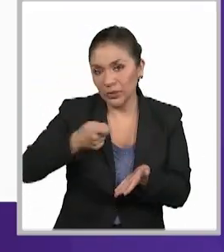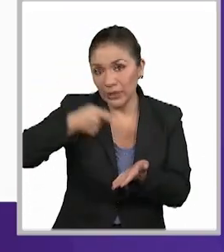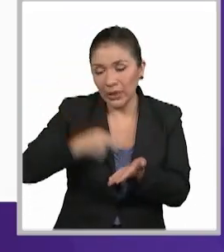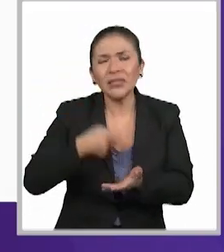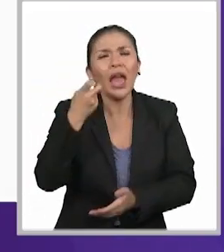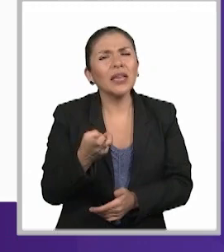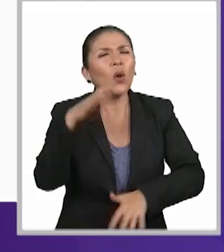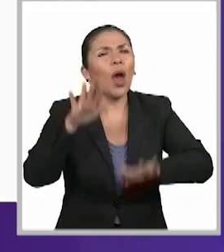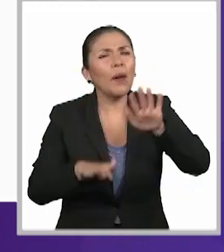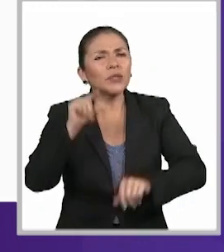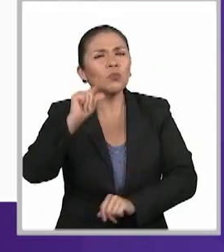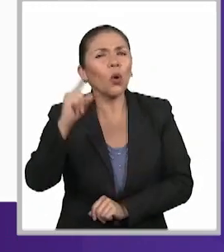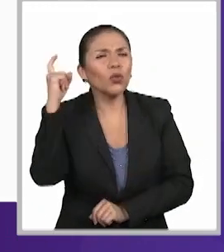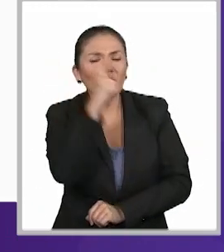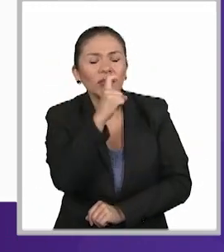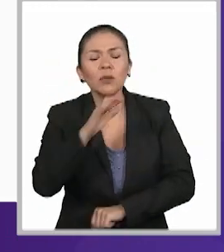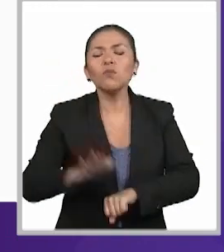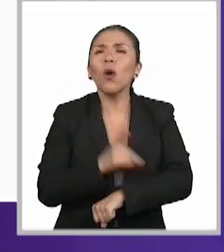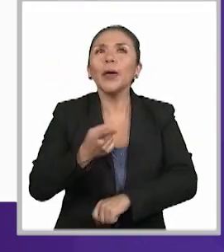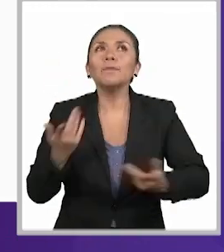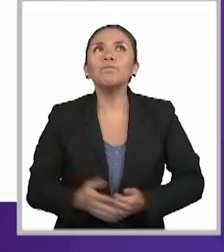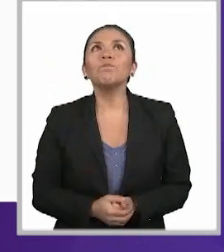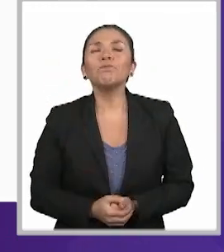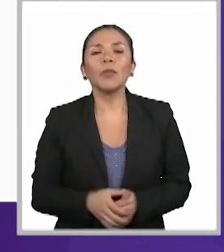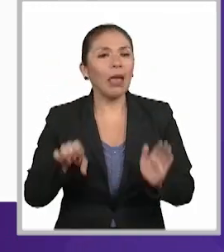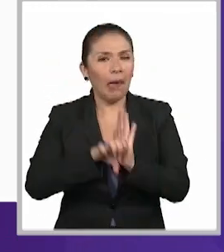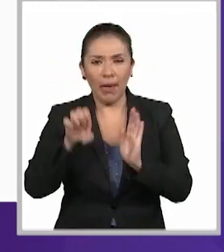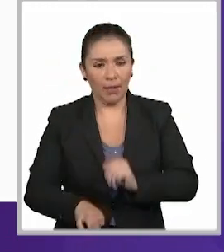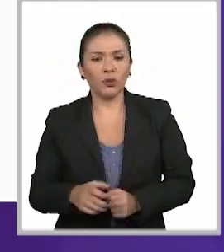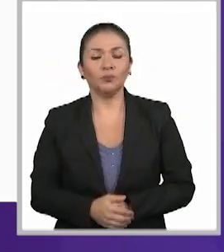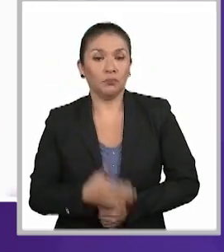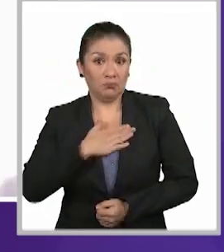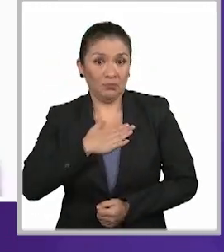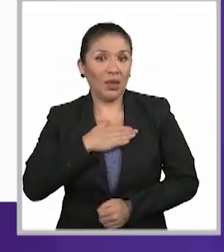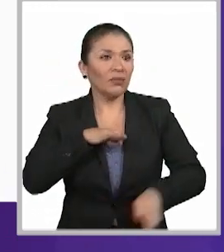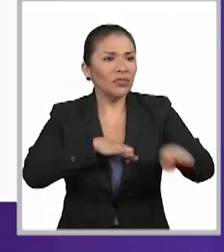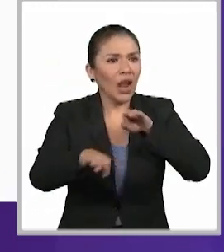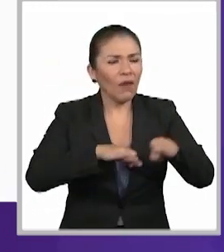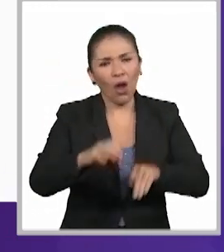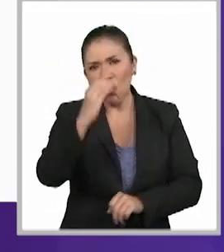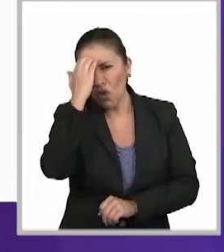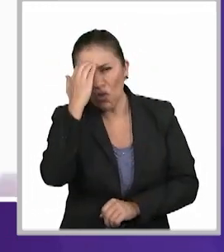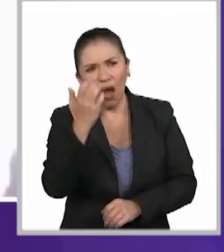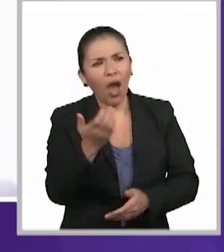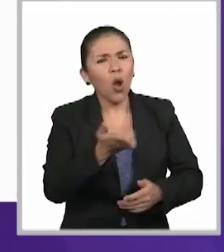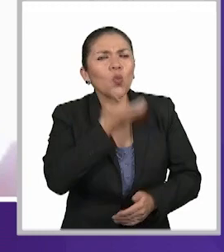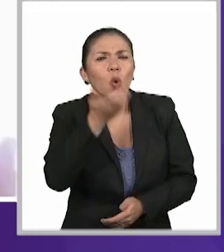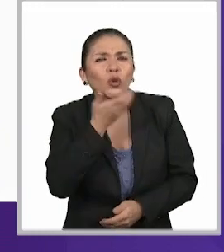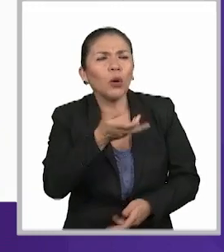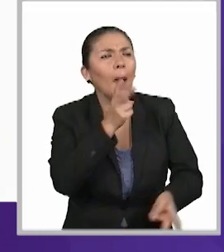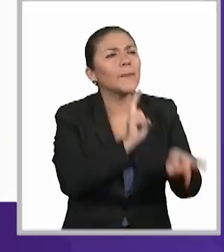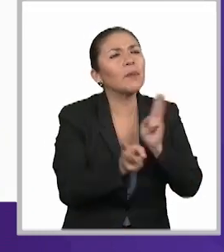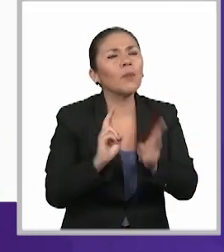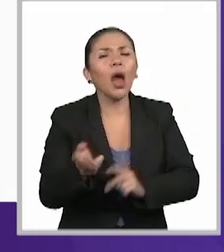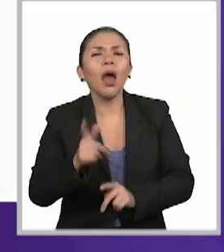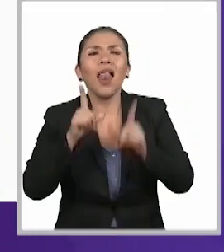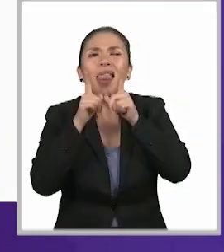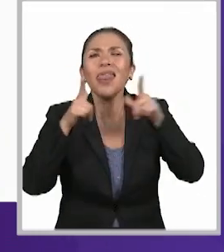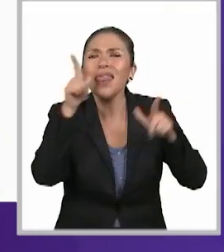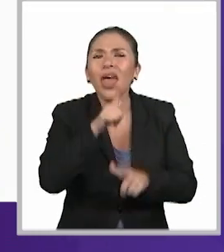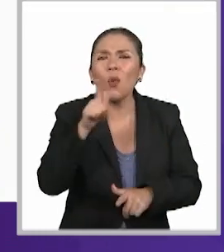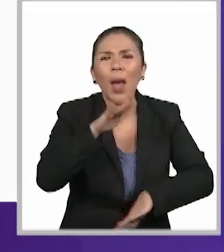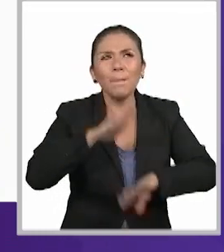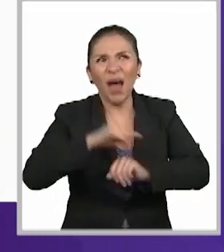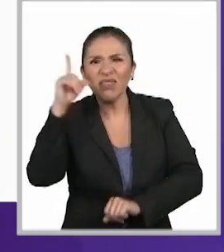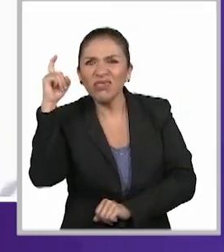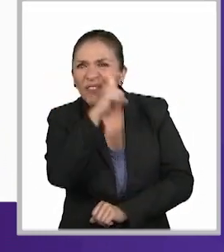lo cual, pues, a veces es complicado, ¿no? Porque estamos por nuestra profesión educados a hablar muchas veces con un lenguaje muy